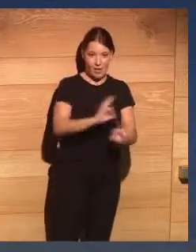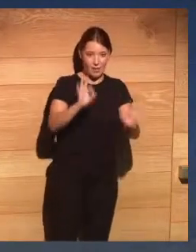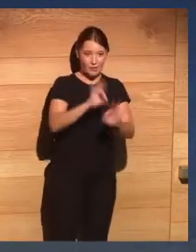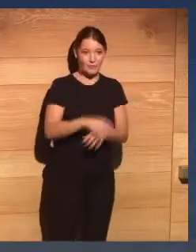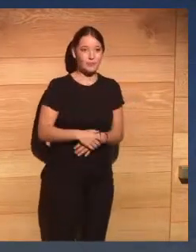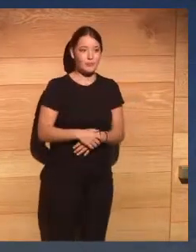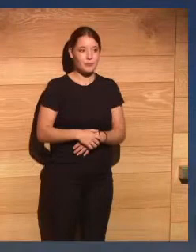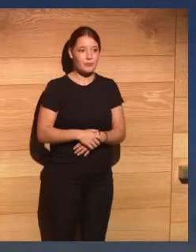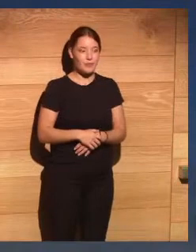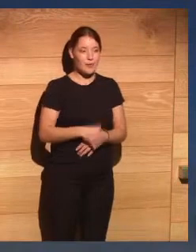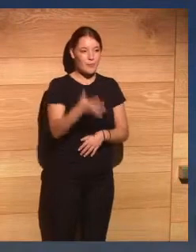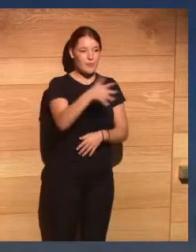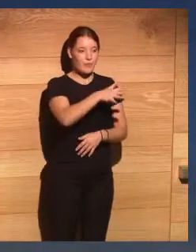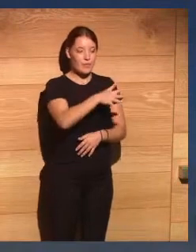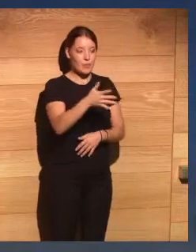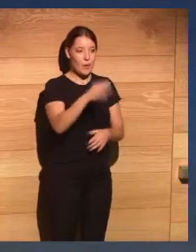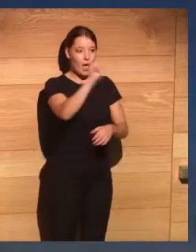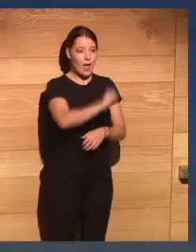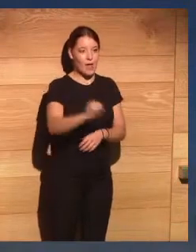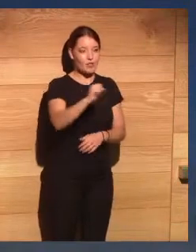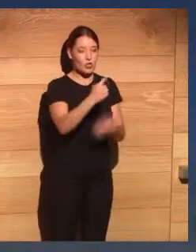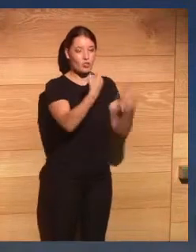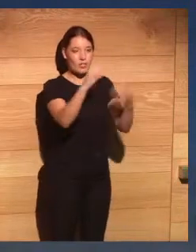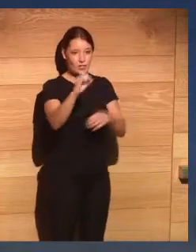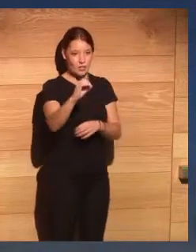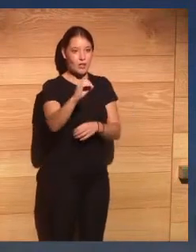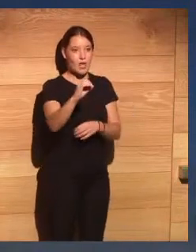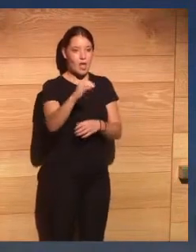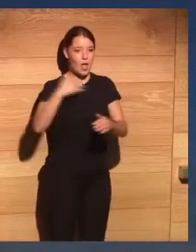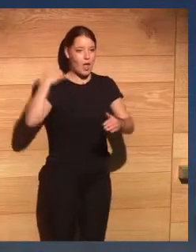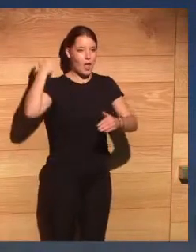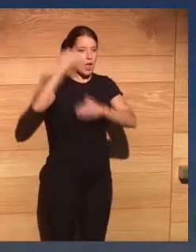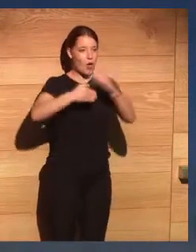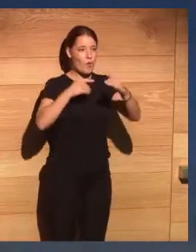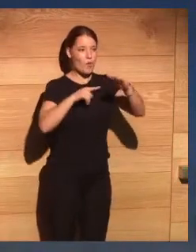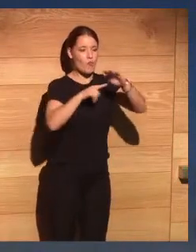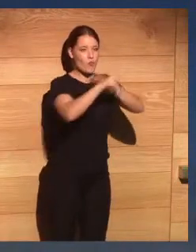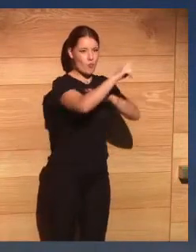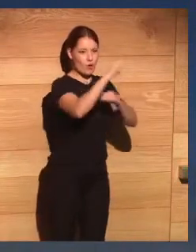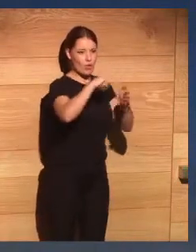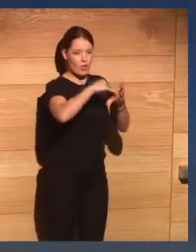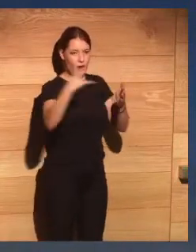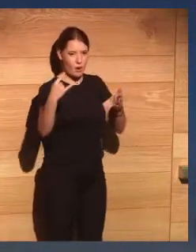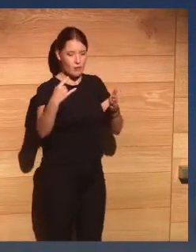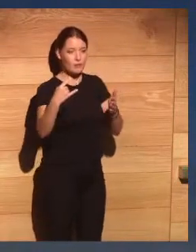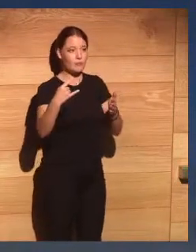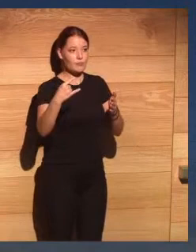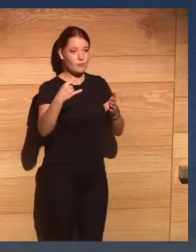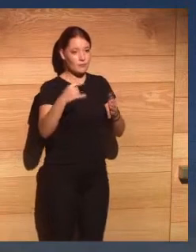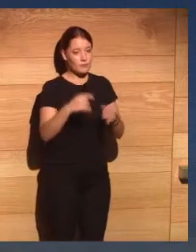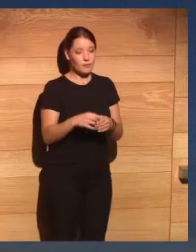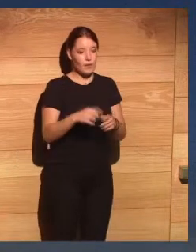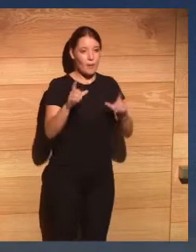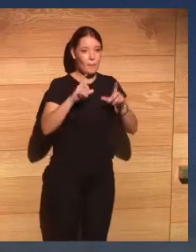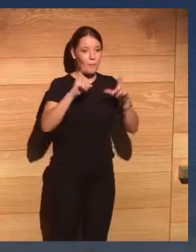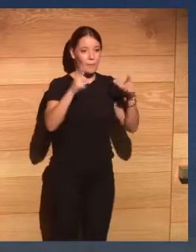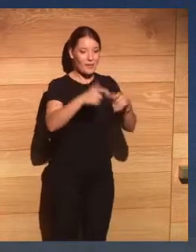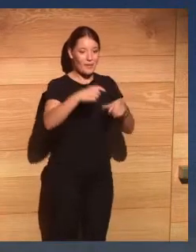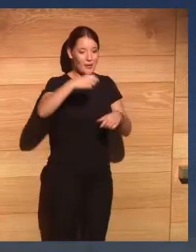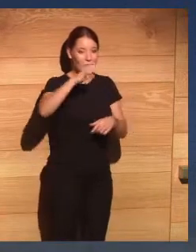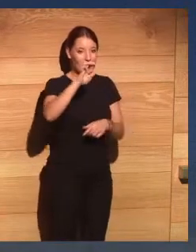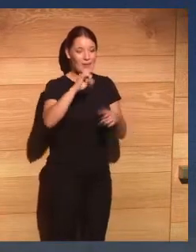60 cuando los avances las innovaciones tecnológicas en microelectrónica en optoelectrónica en